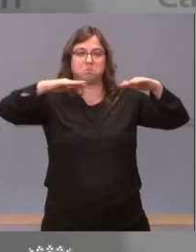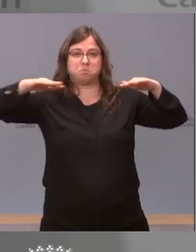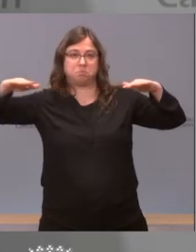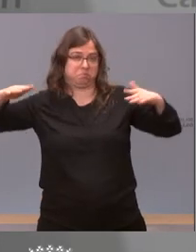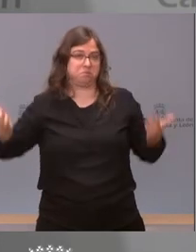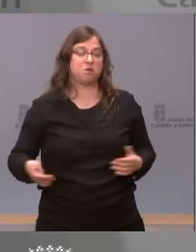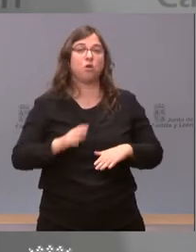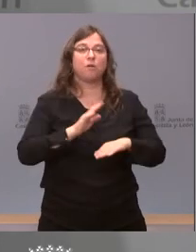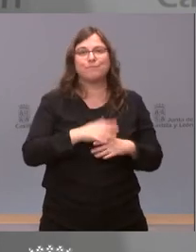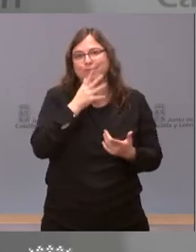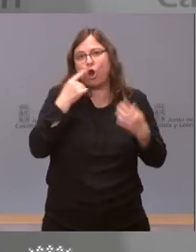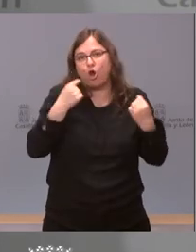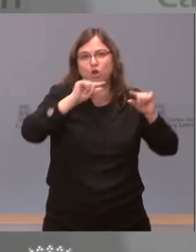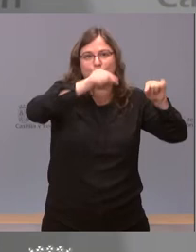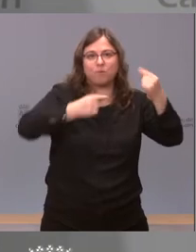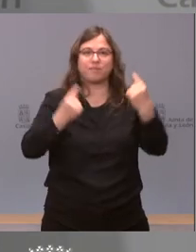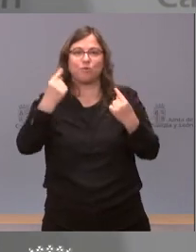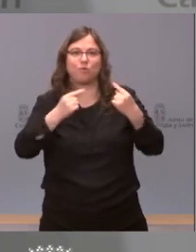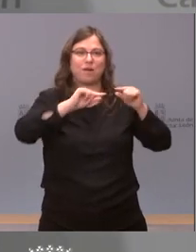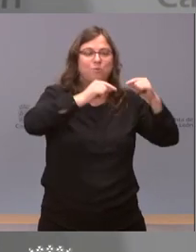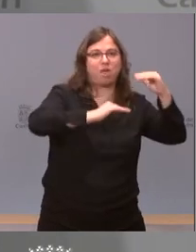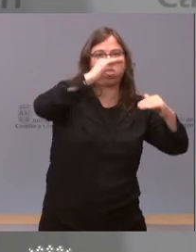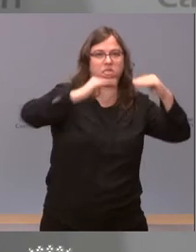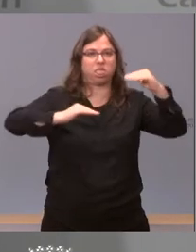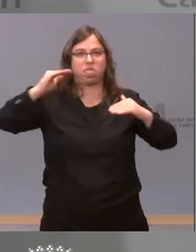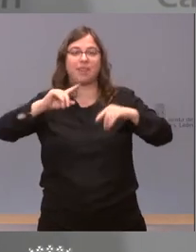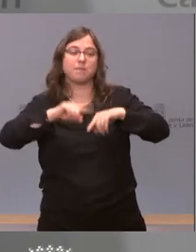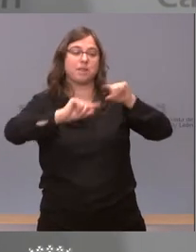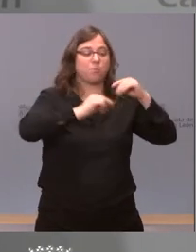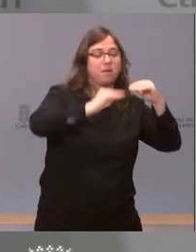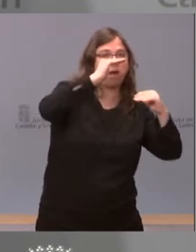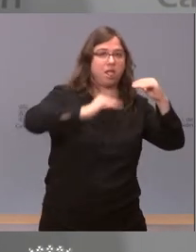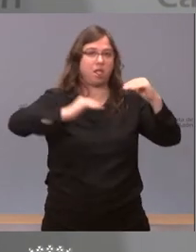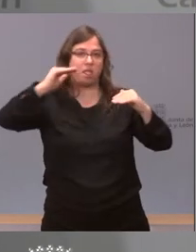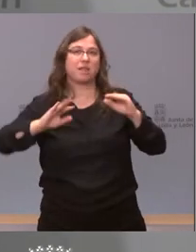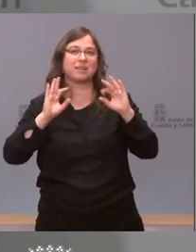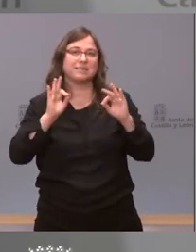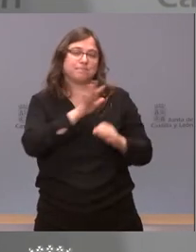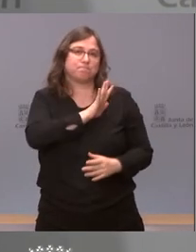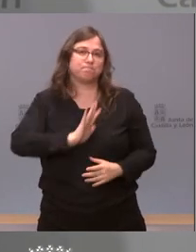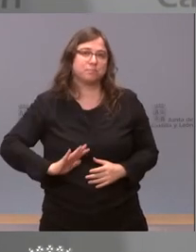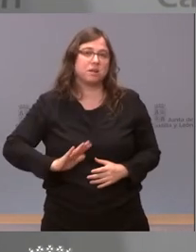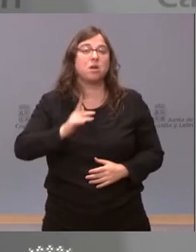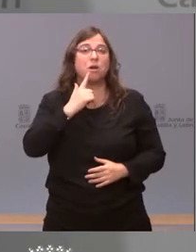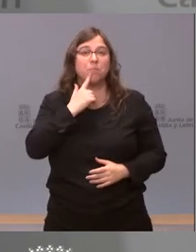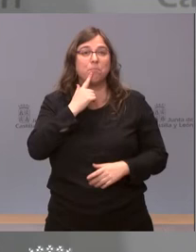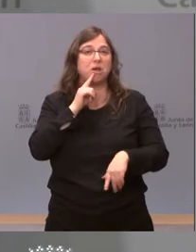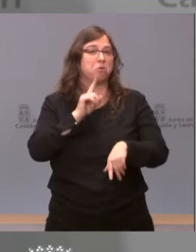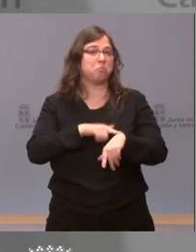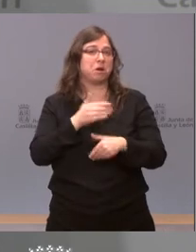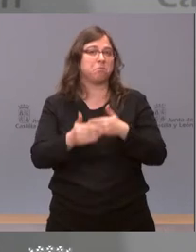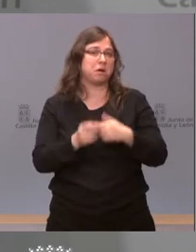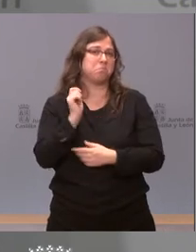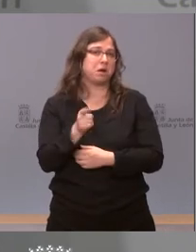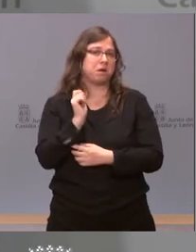que hay diferencias provinciales unos días son unas provincias otros días son otras provincias pero el ritmo es un ritmo bastante